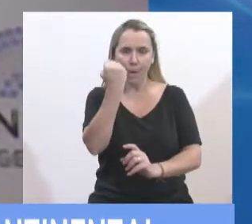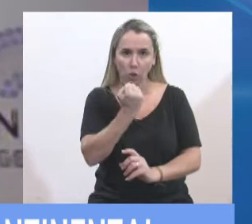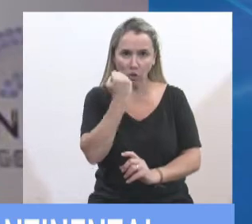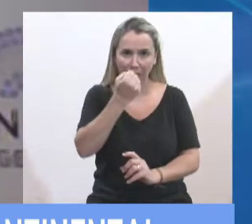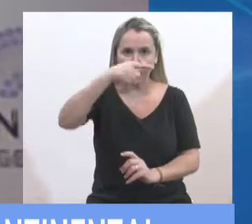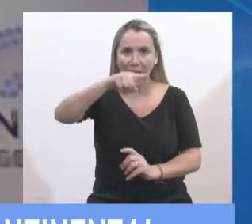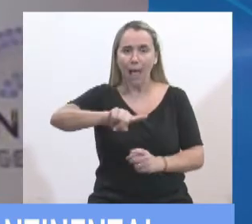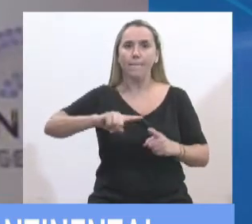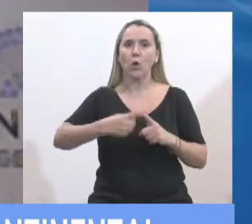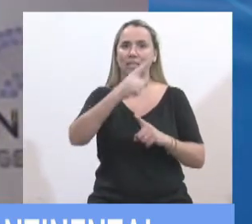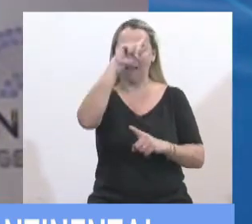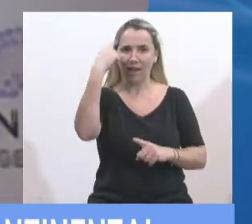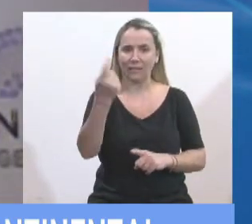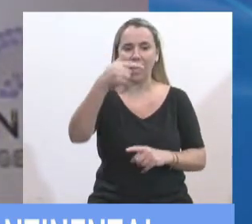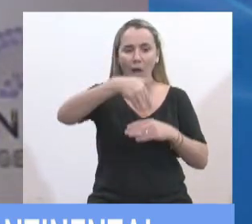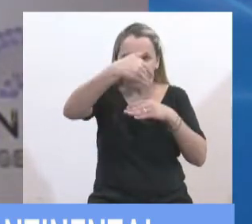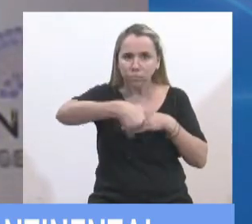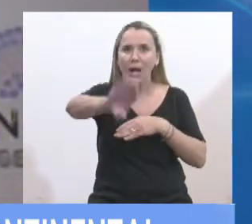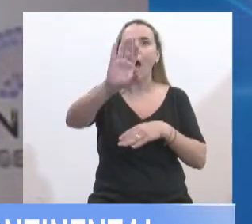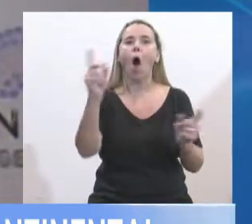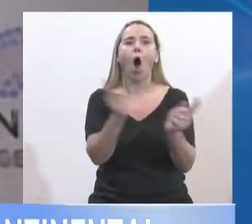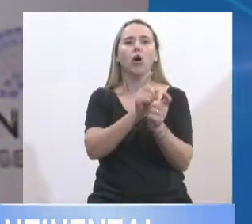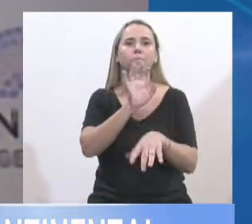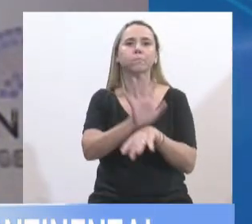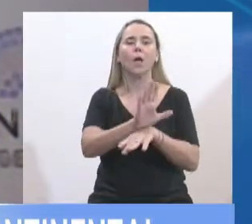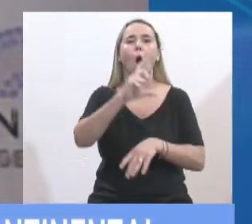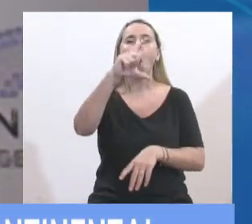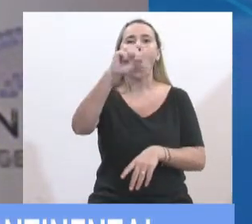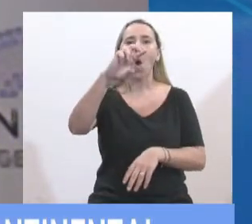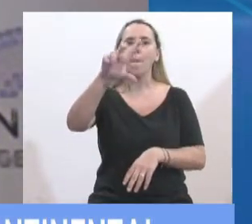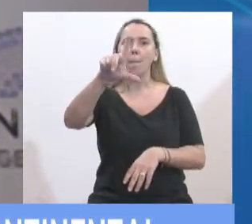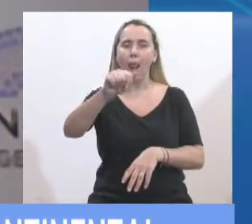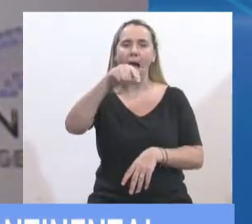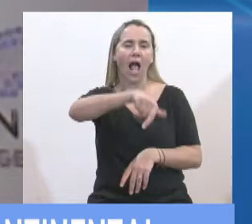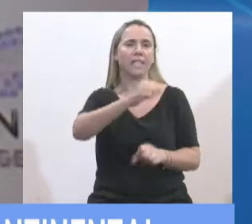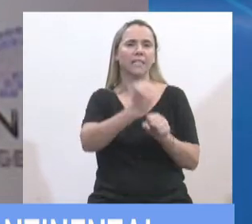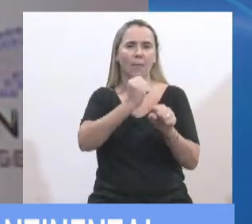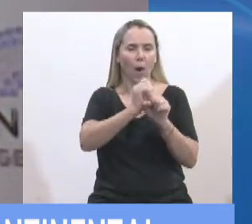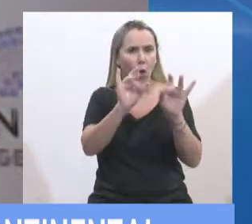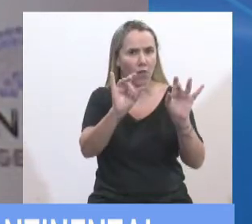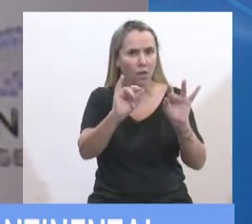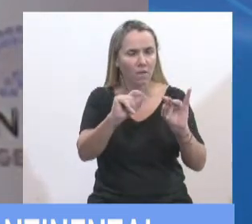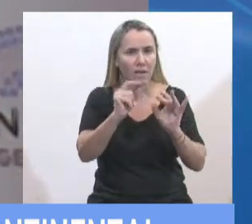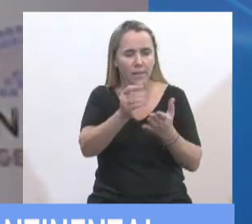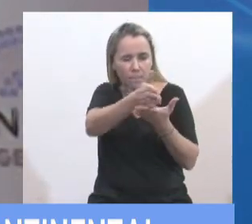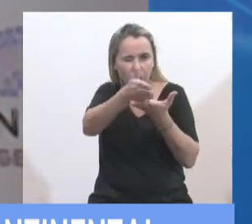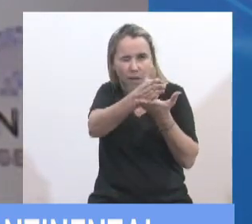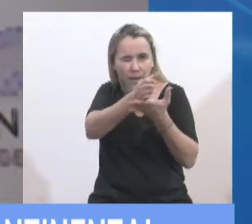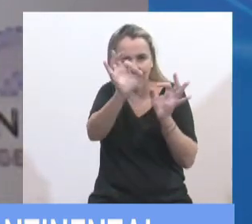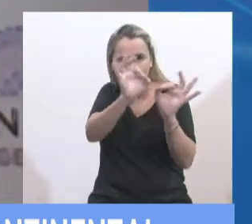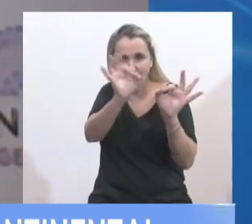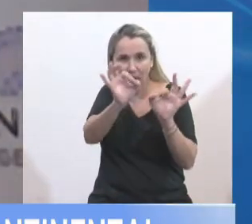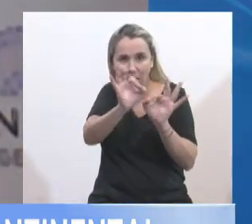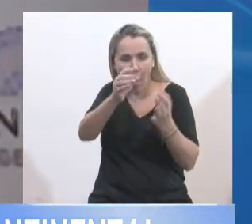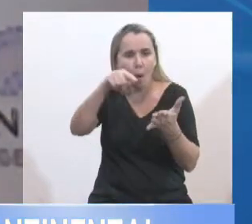COPLA, como la vamos a llamar de ahora en más, tuvo la difícil tarea de definir el punto más